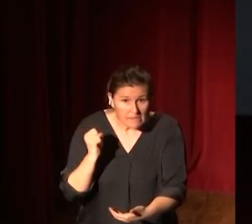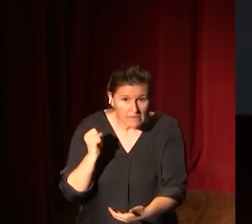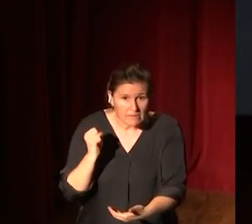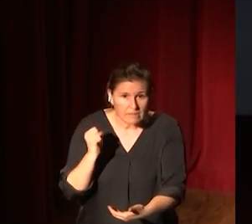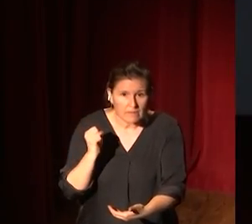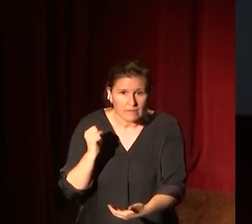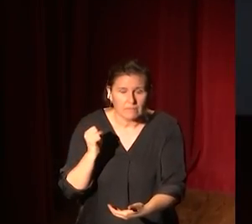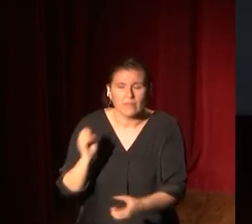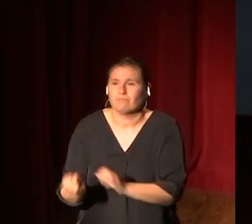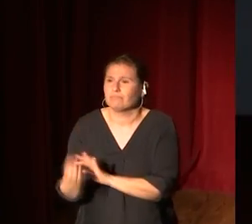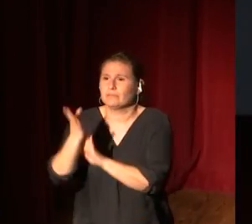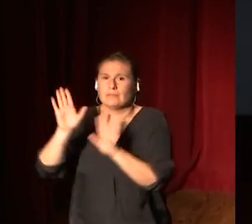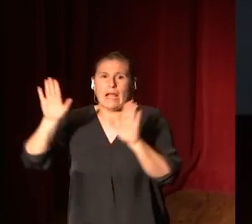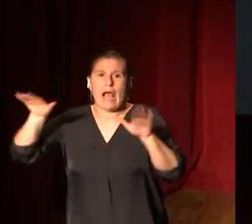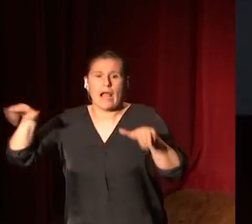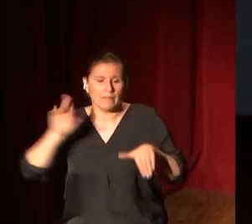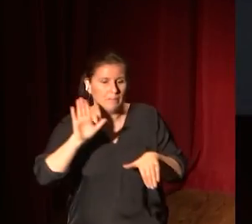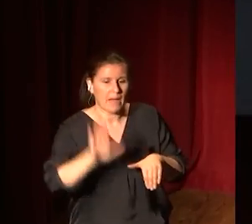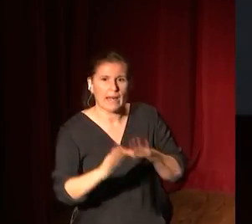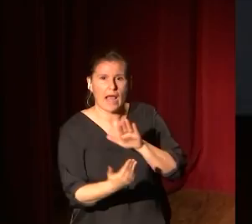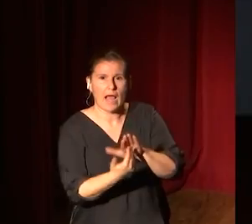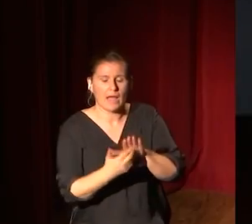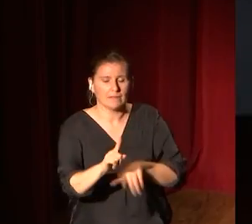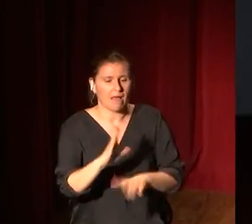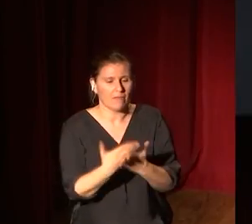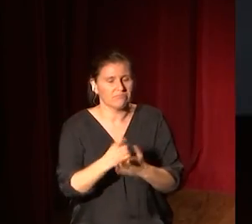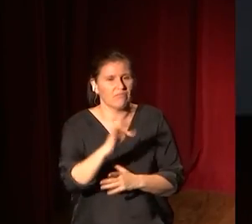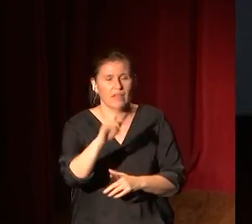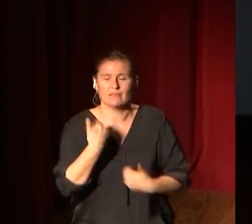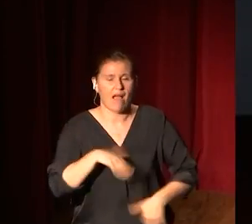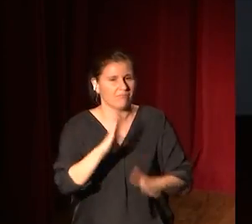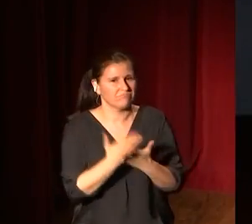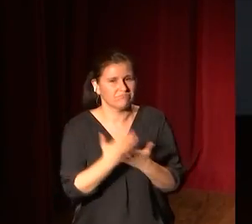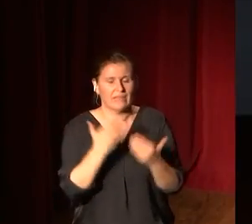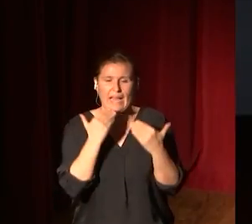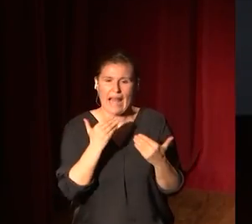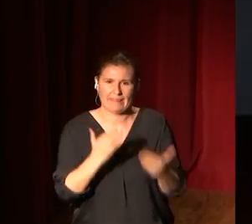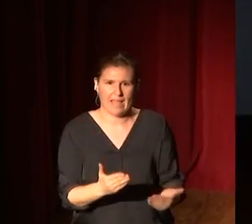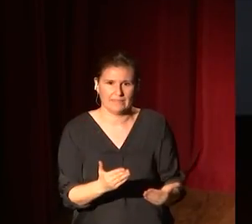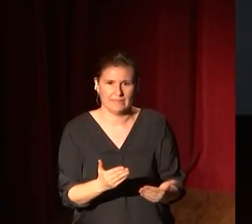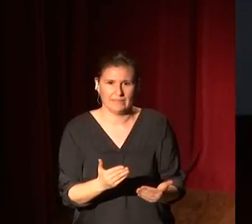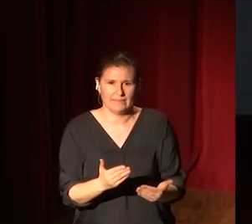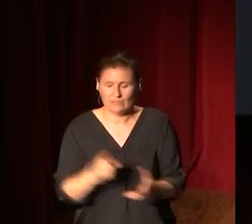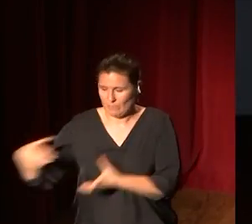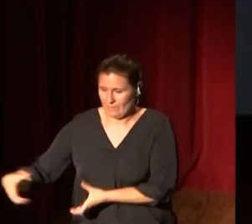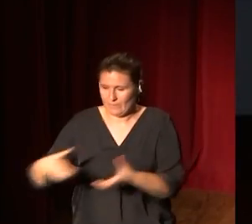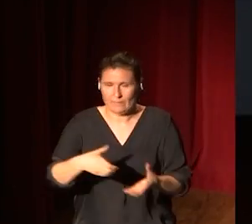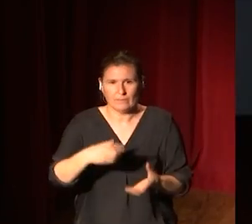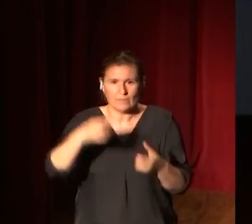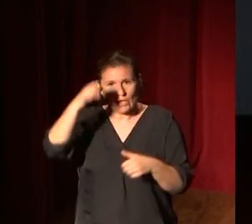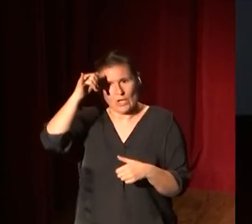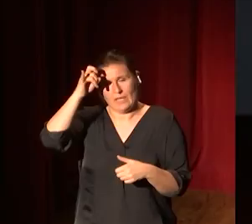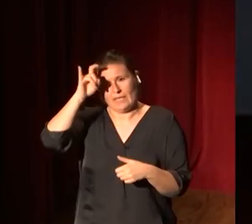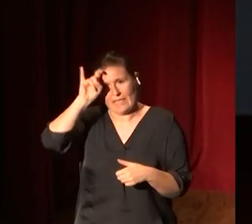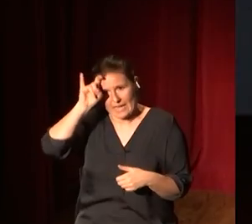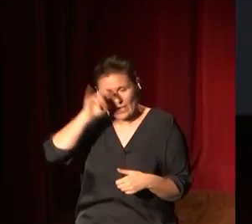bueno, aparece el ángel, le dice, para Abraham, ya has demostrado tu fe, gracias, y aquí tienes un carnero y sacrifica a